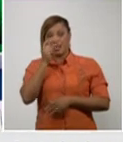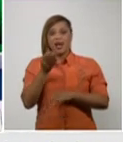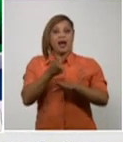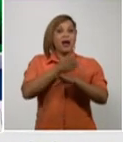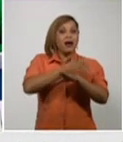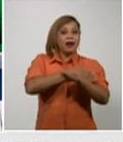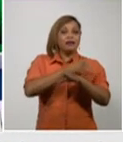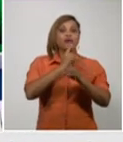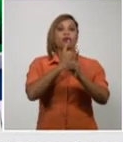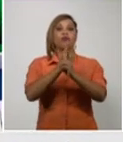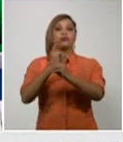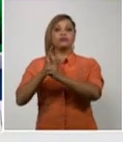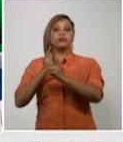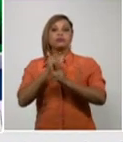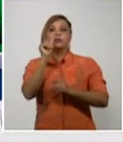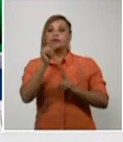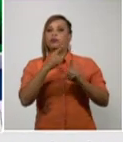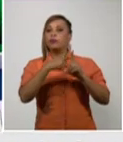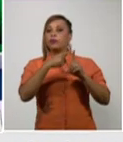contacto de un caso positivo,